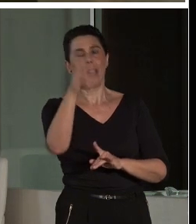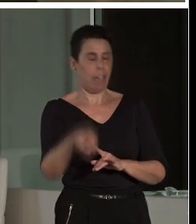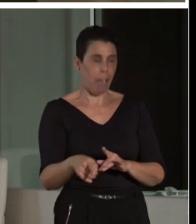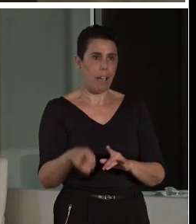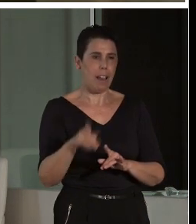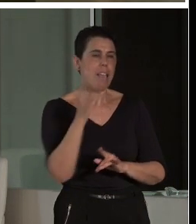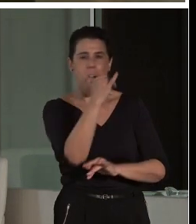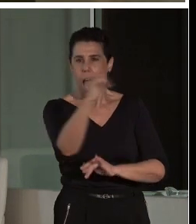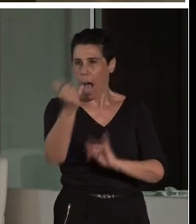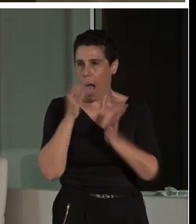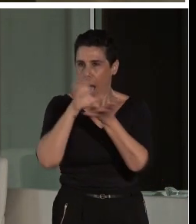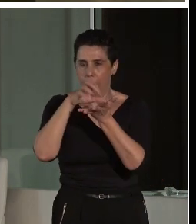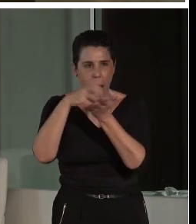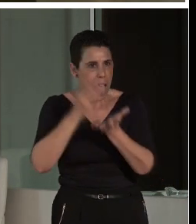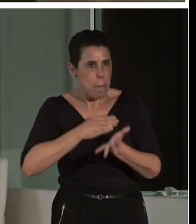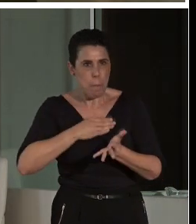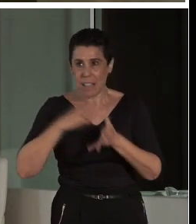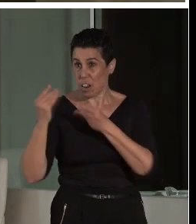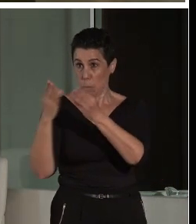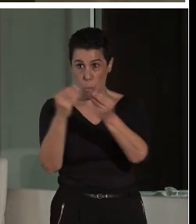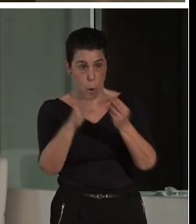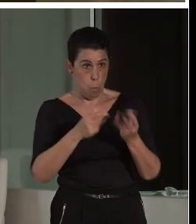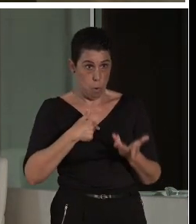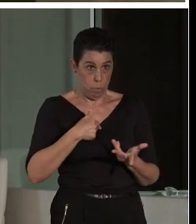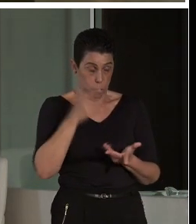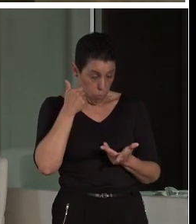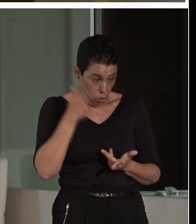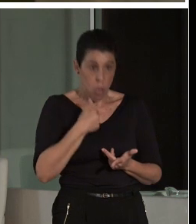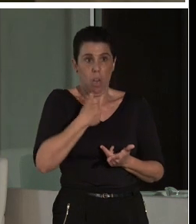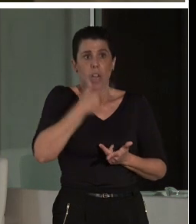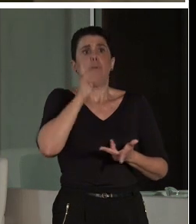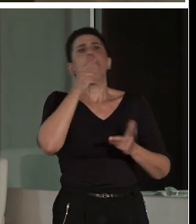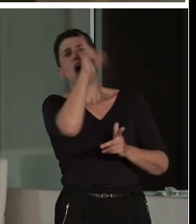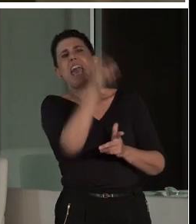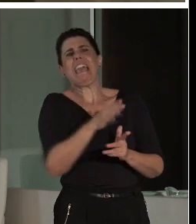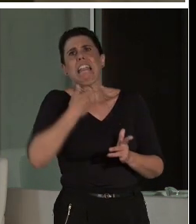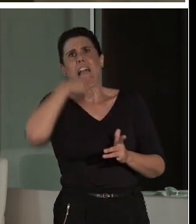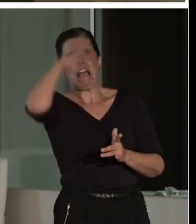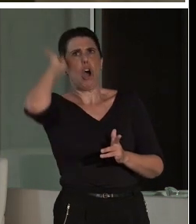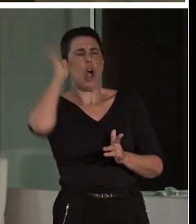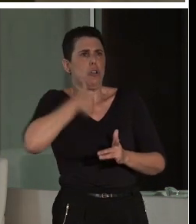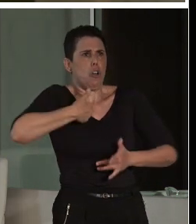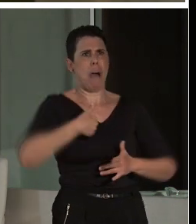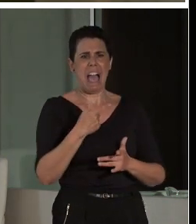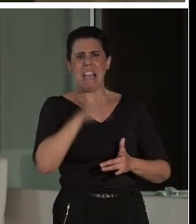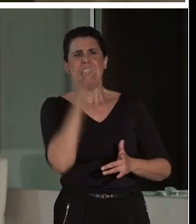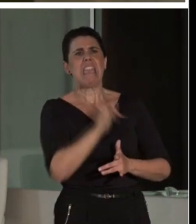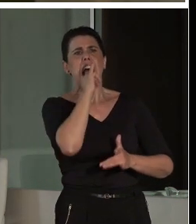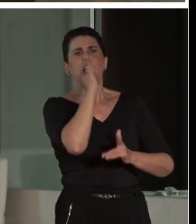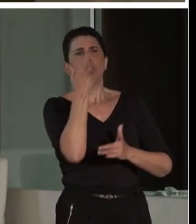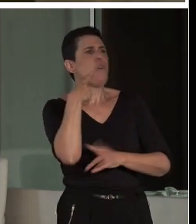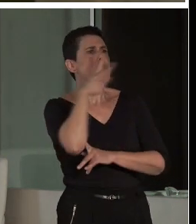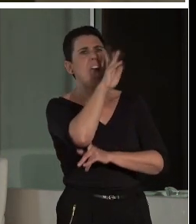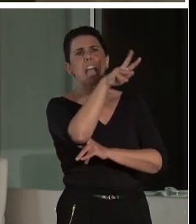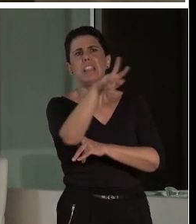latina. Claro, con todo lo que yo tengo en Roma, con todo lo edificio que yo tengo, ¿yo qué voy a tener que explicar? Si esto es como si ya cuando naces, ya si